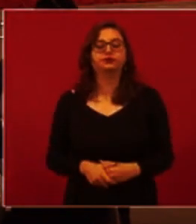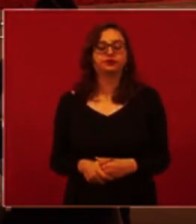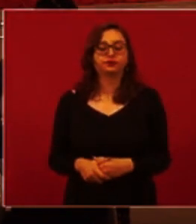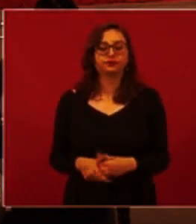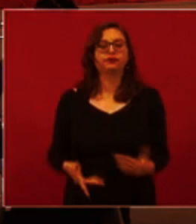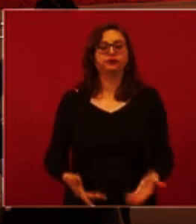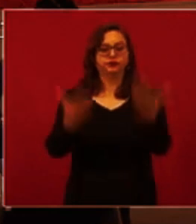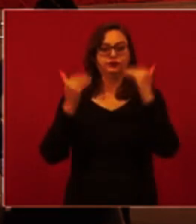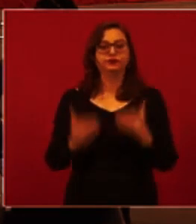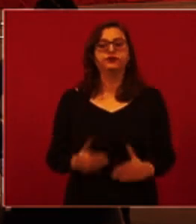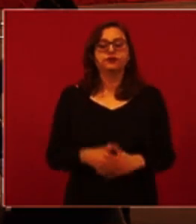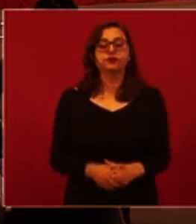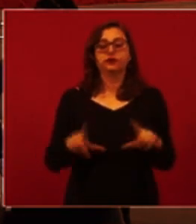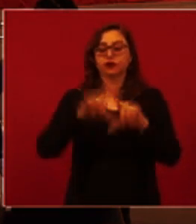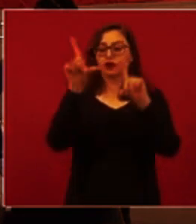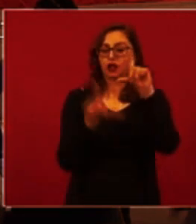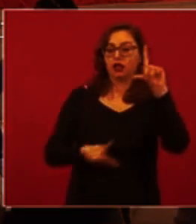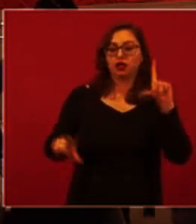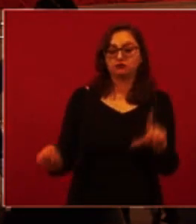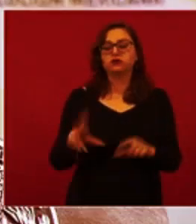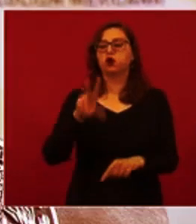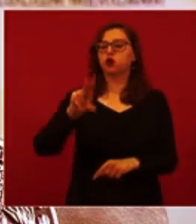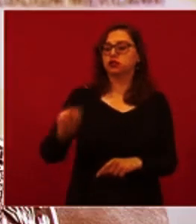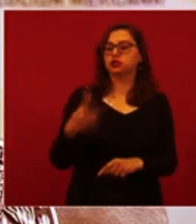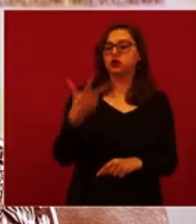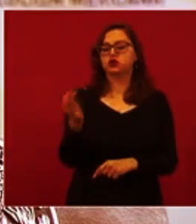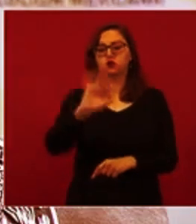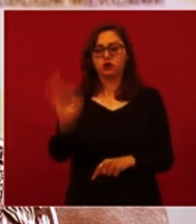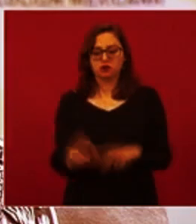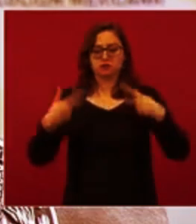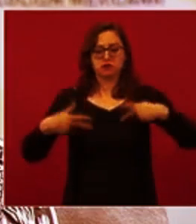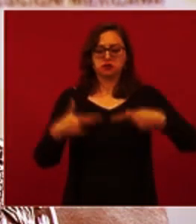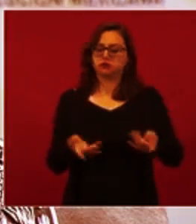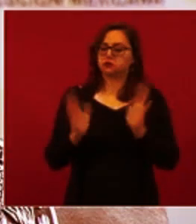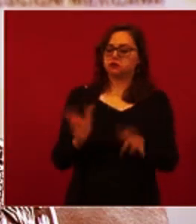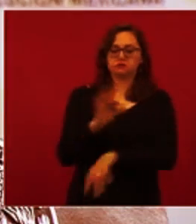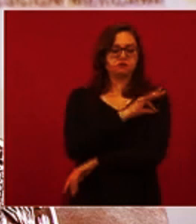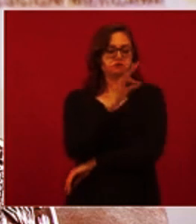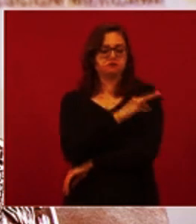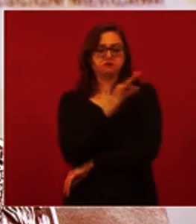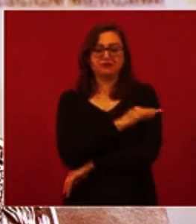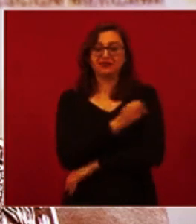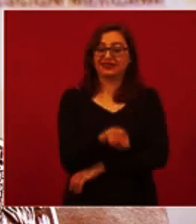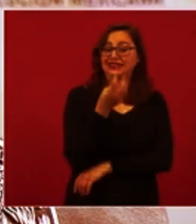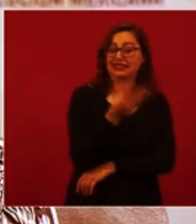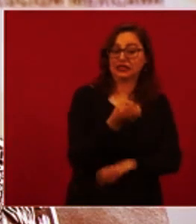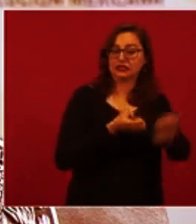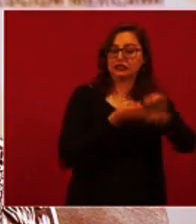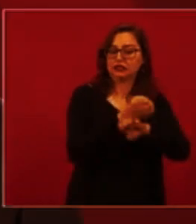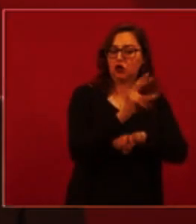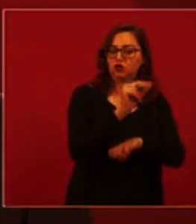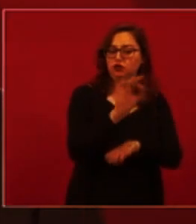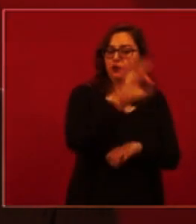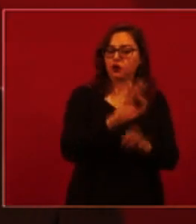siguiente, la cobertura nacional es de 88% en forma estimada, tenemos todavía tres entidades federativas por abajo del